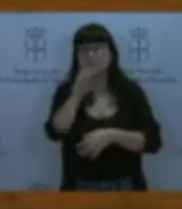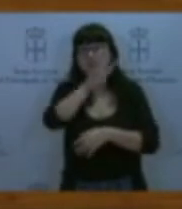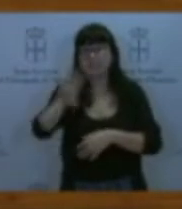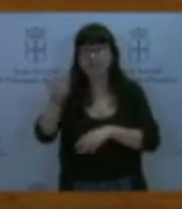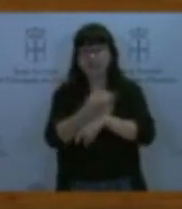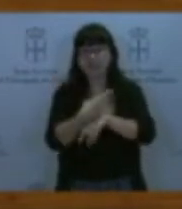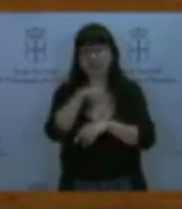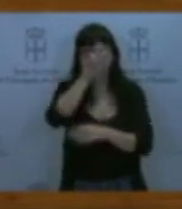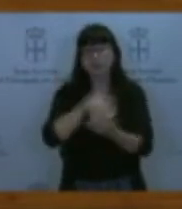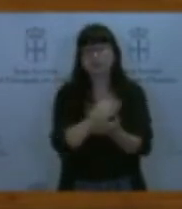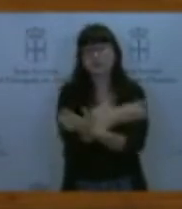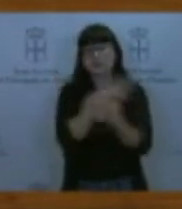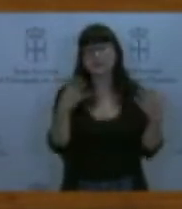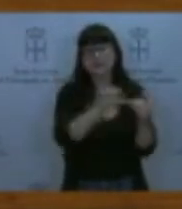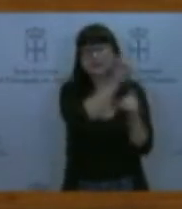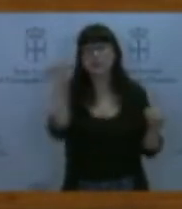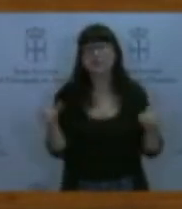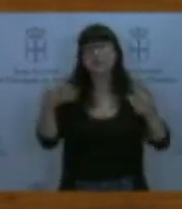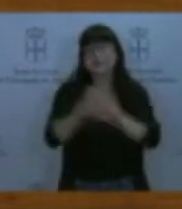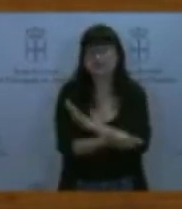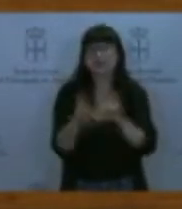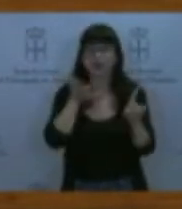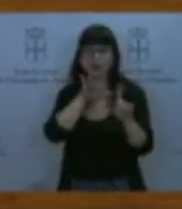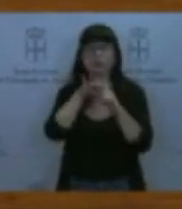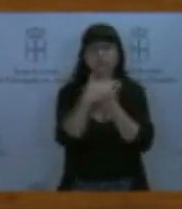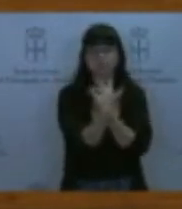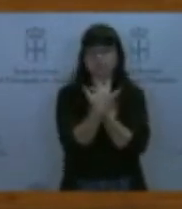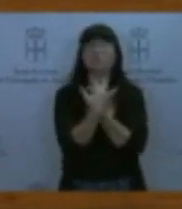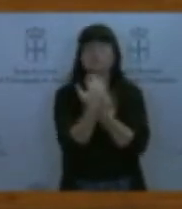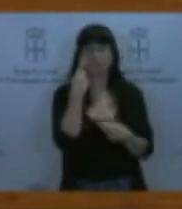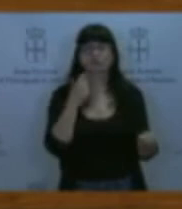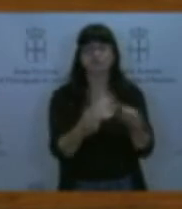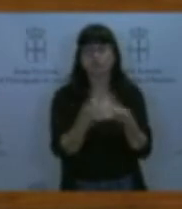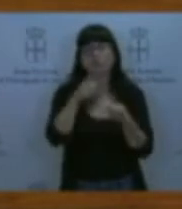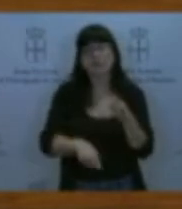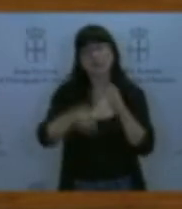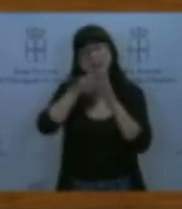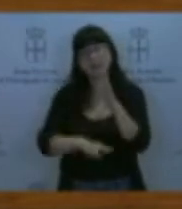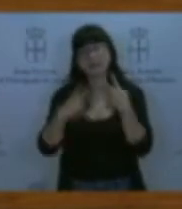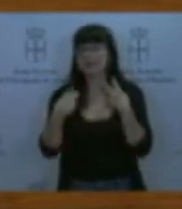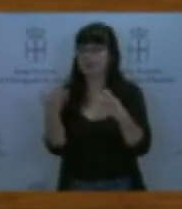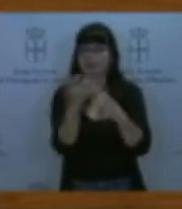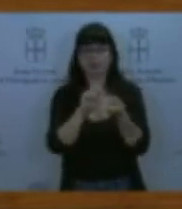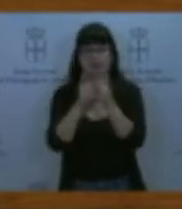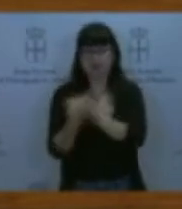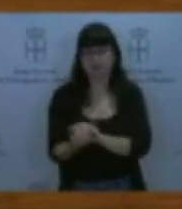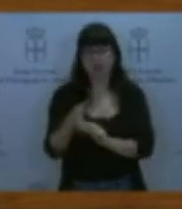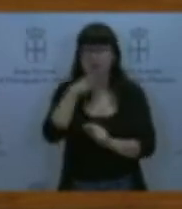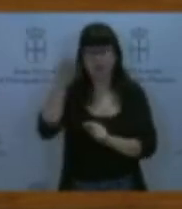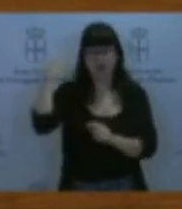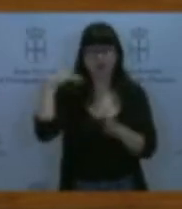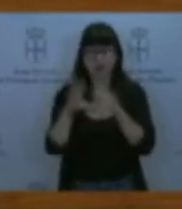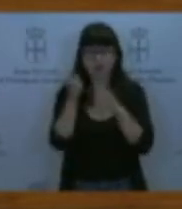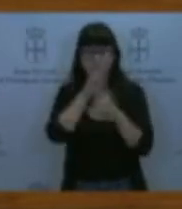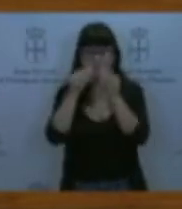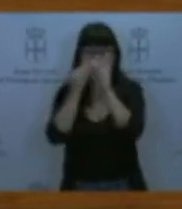todo este escenario, un necesario cambio en las reglas fiscales, que son las del PP ya fuera del gobierno, y la posibilidad de que en el peor de los casos también el gobierno asturiano pueda